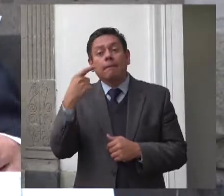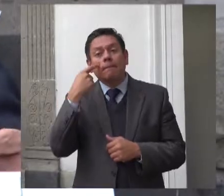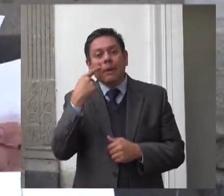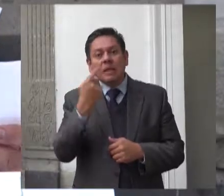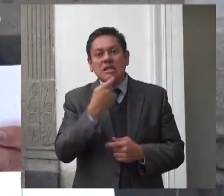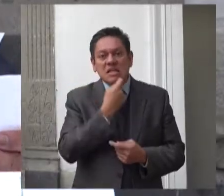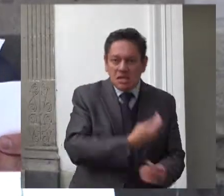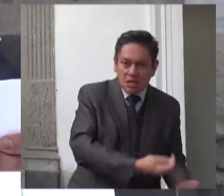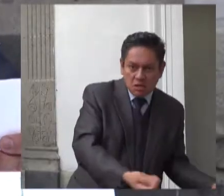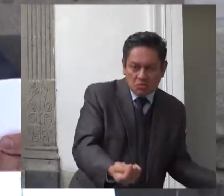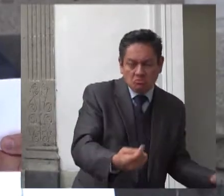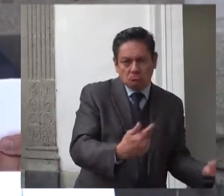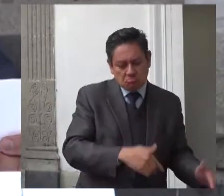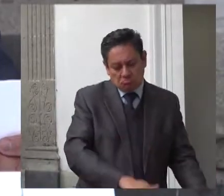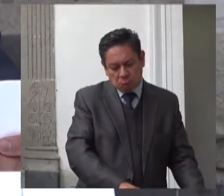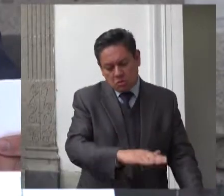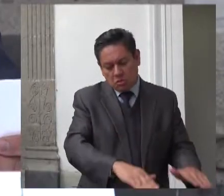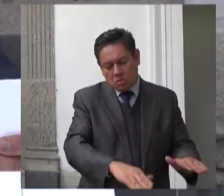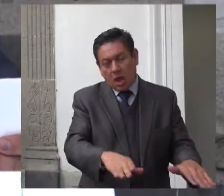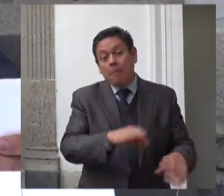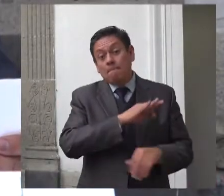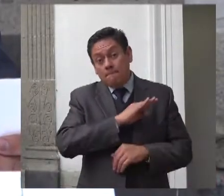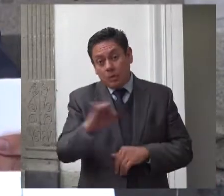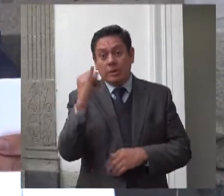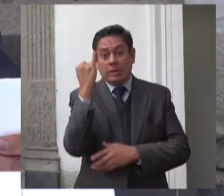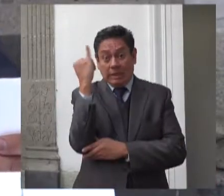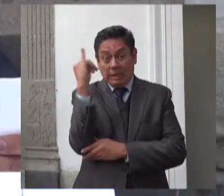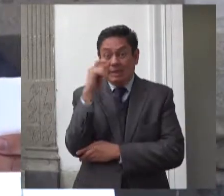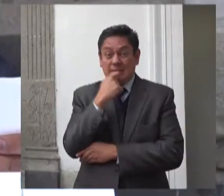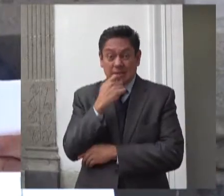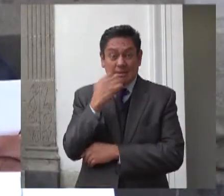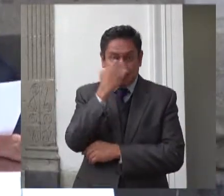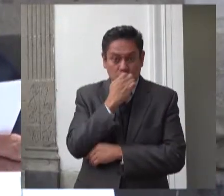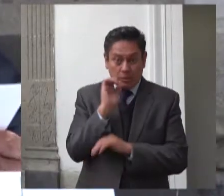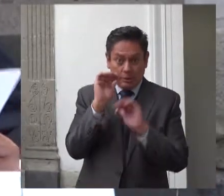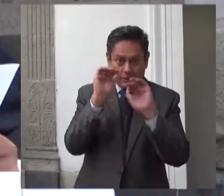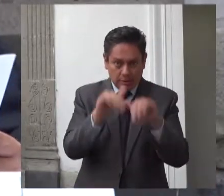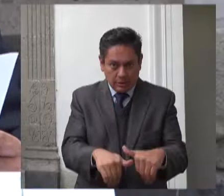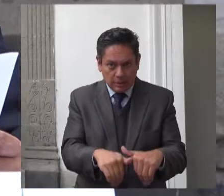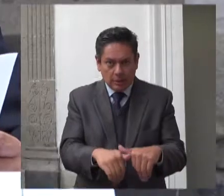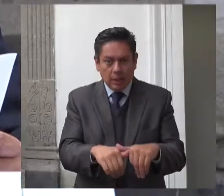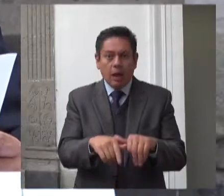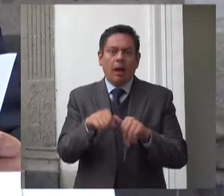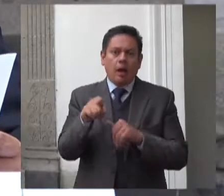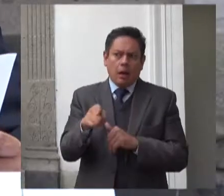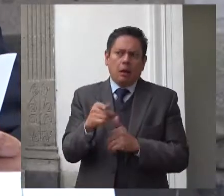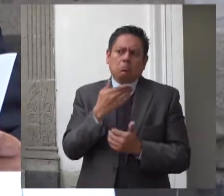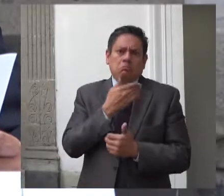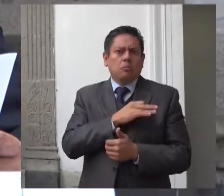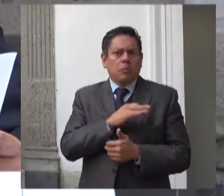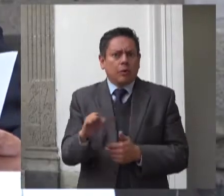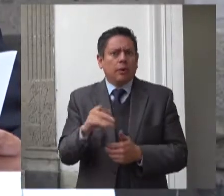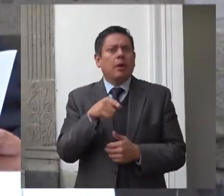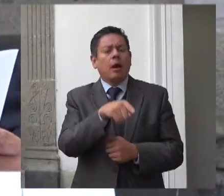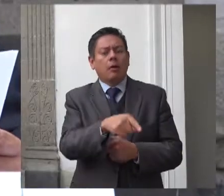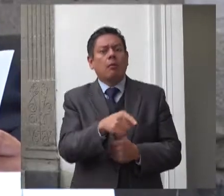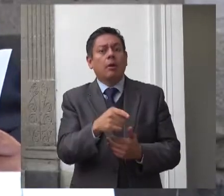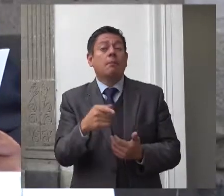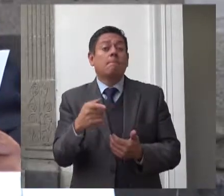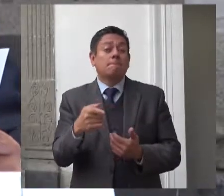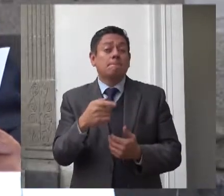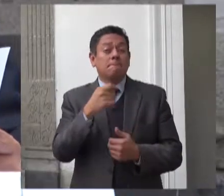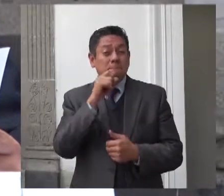acreditación del primer año de preescolar en términos de los convenios suscritos entre la SEP